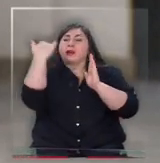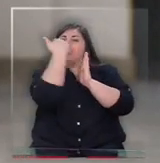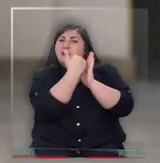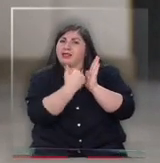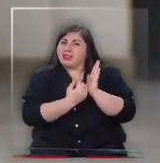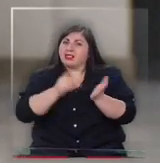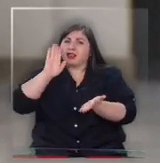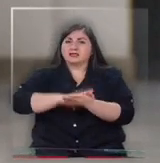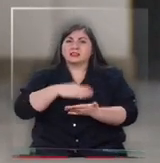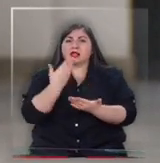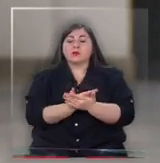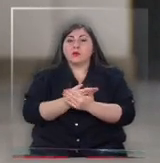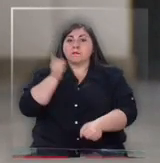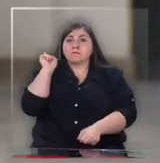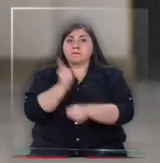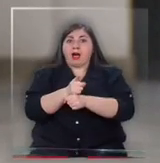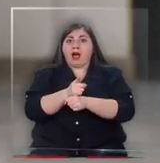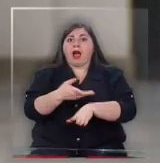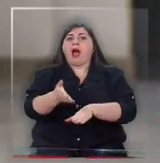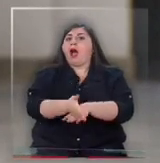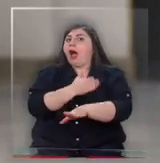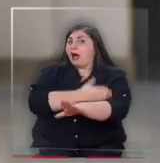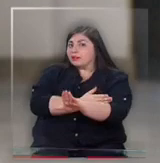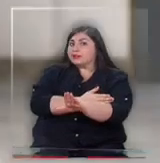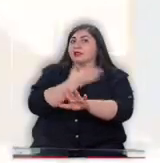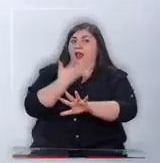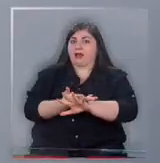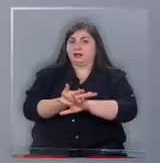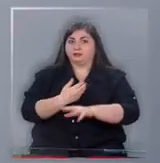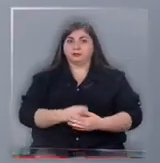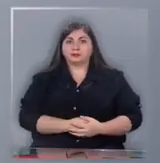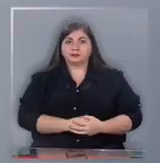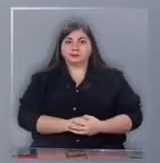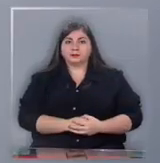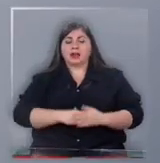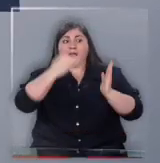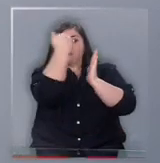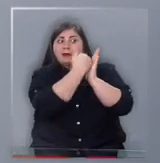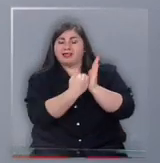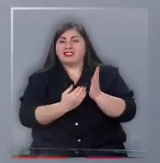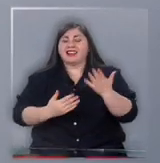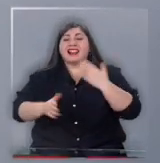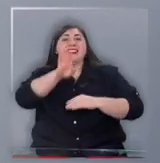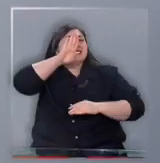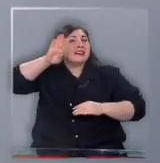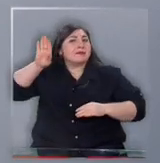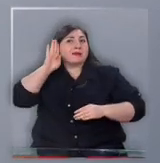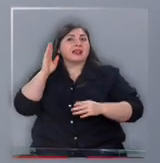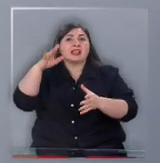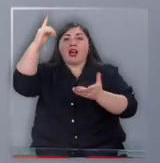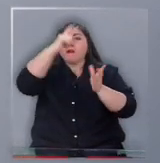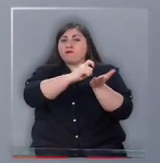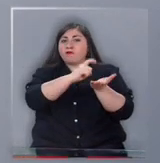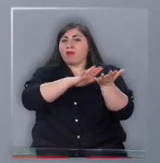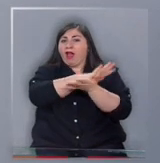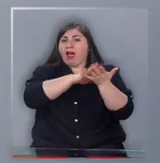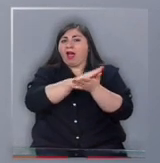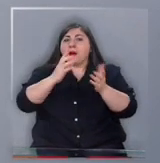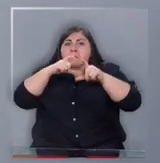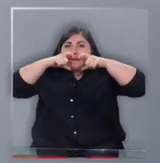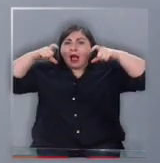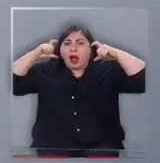mucho más estrictas que las que teníamos antes. Medidas de higiene obligatorias como alcohol, gel y mascarilla,